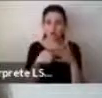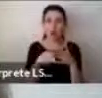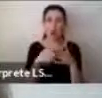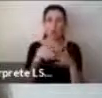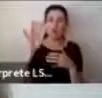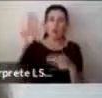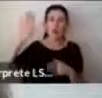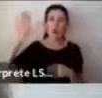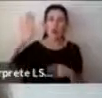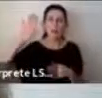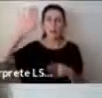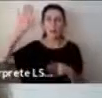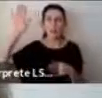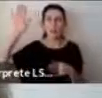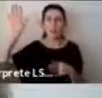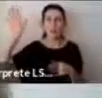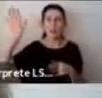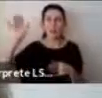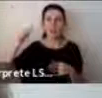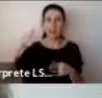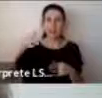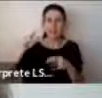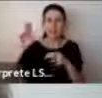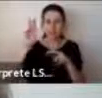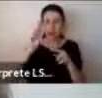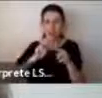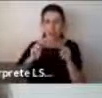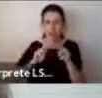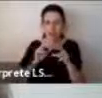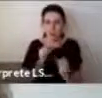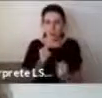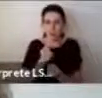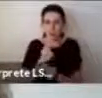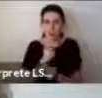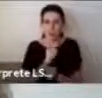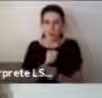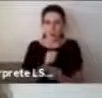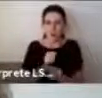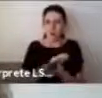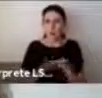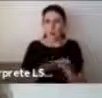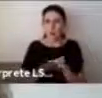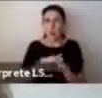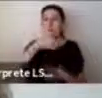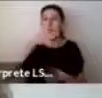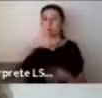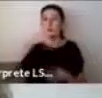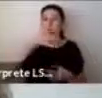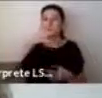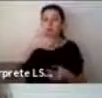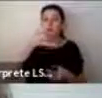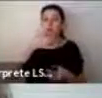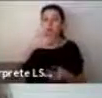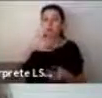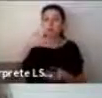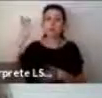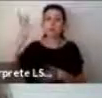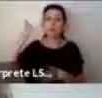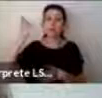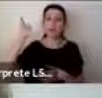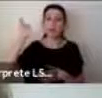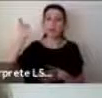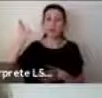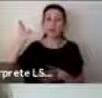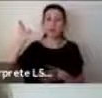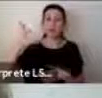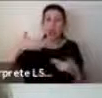hace algo verdaderamente angustioso, como su primer discurso en público. Ahora imagine que se sintiera así la mayor parte del tiempo y sin